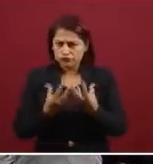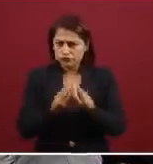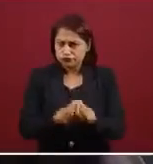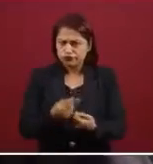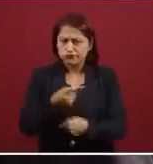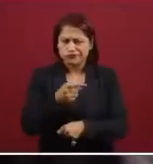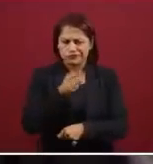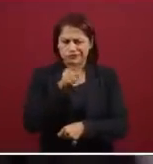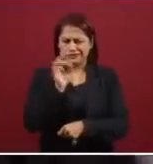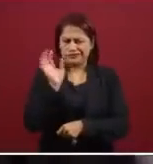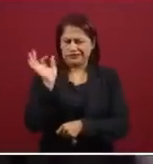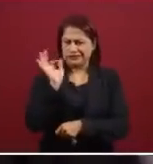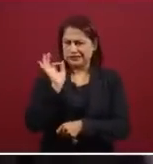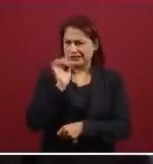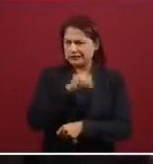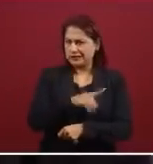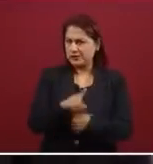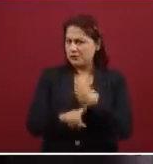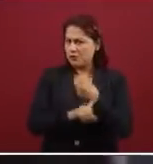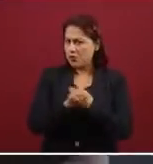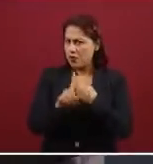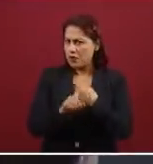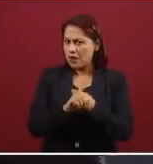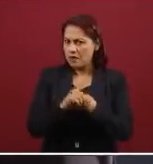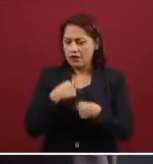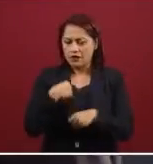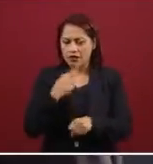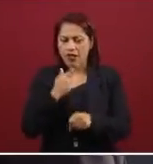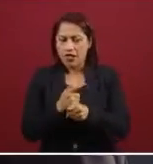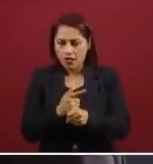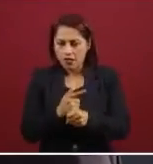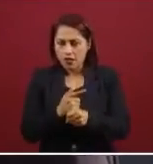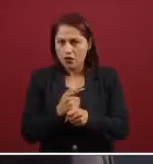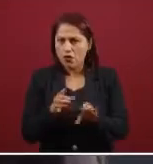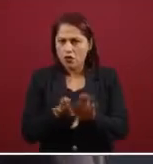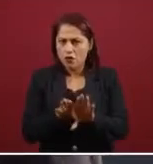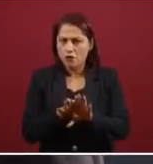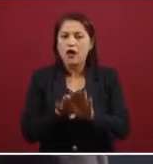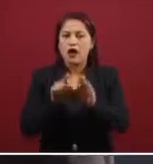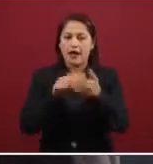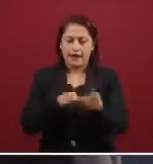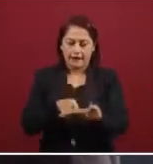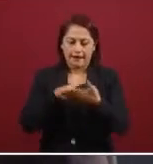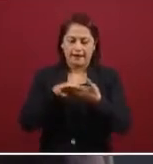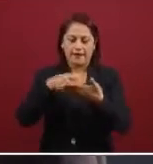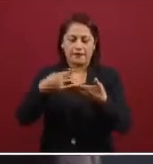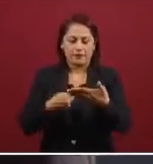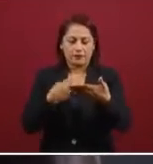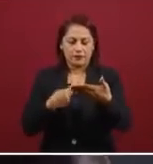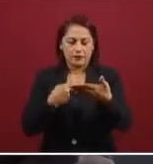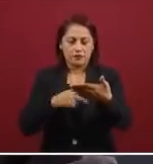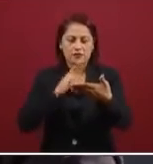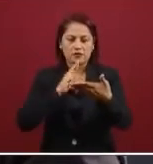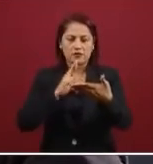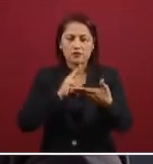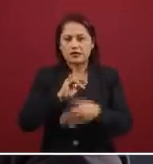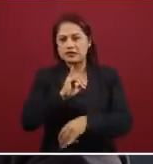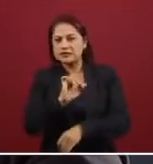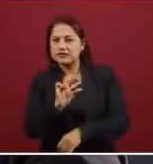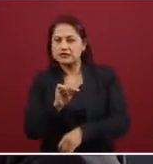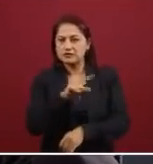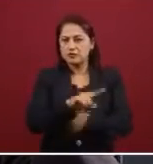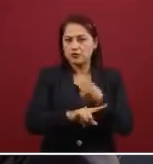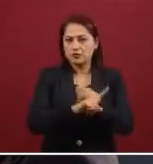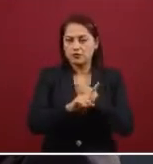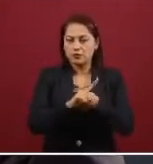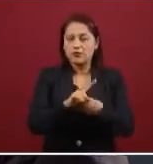diagnosticar y luego ahí mismo se van a ofrecer los servicios de salud, los domicilios donde hay estos centros